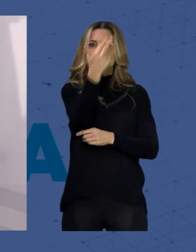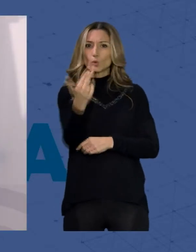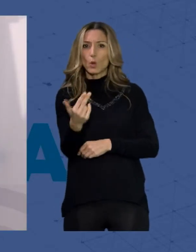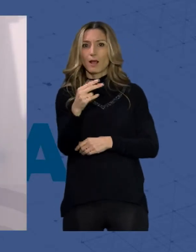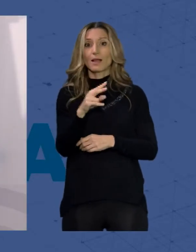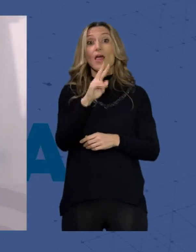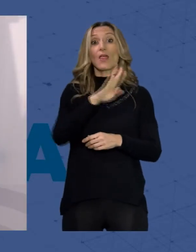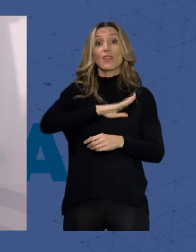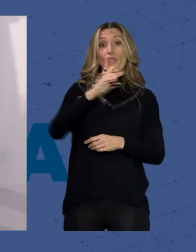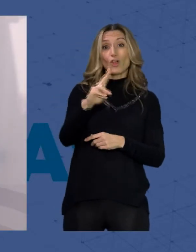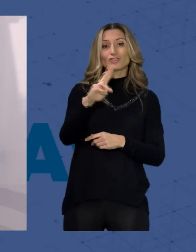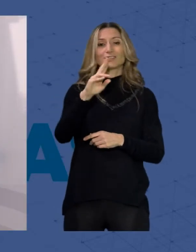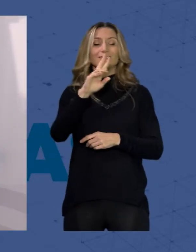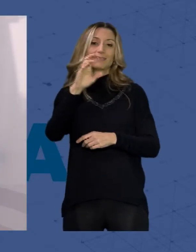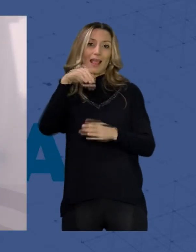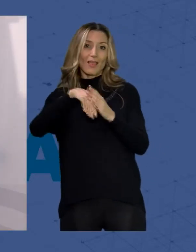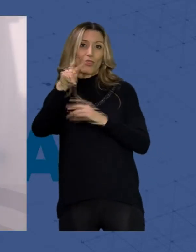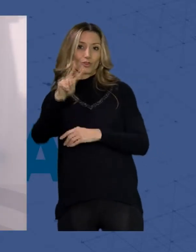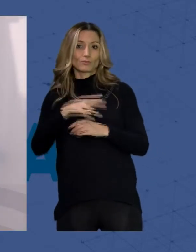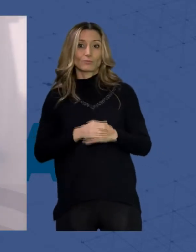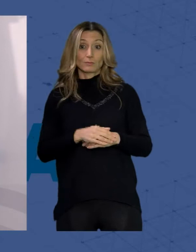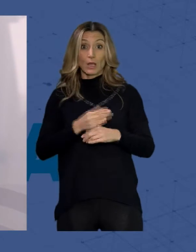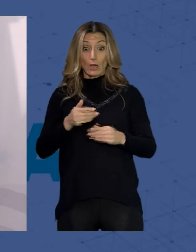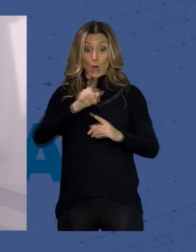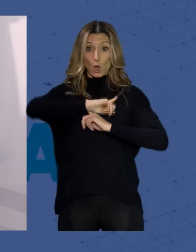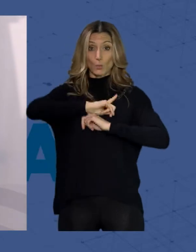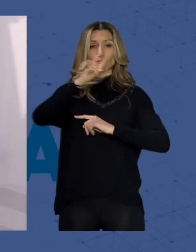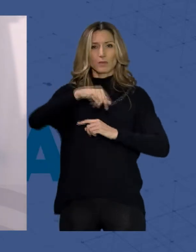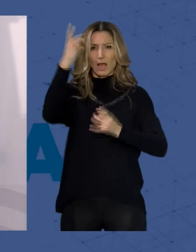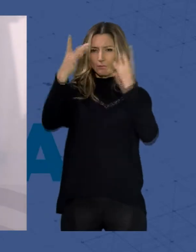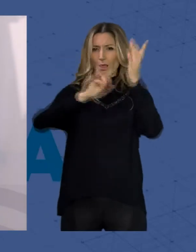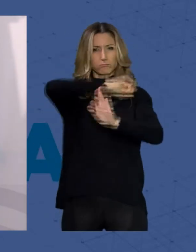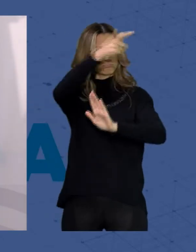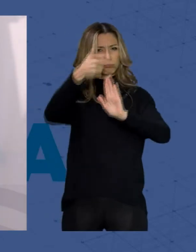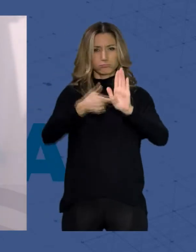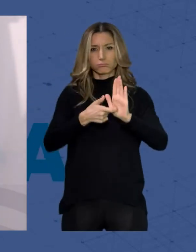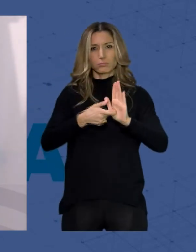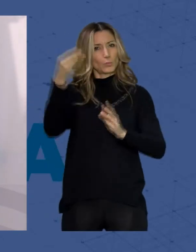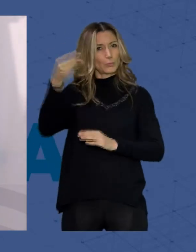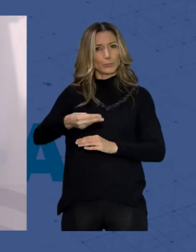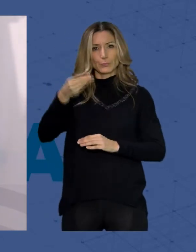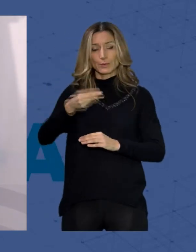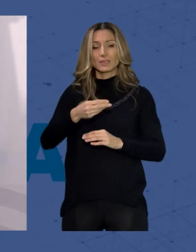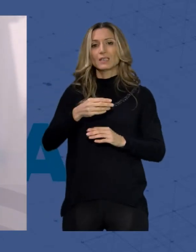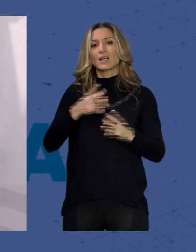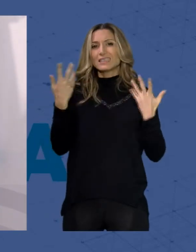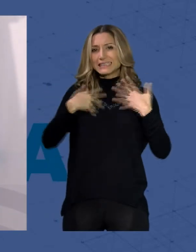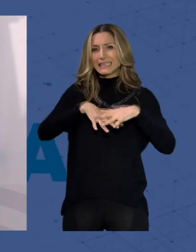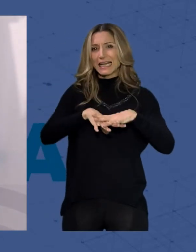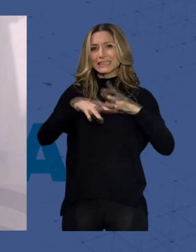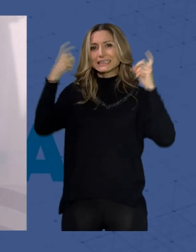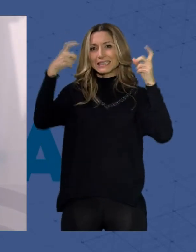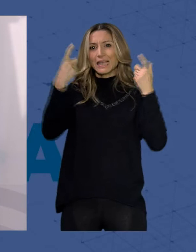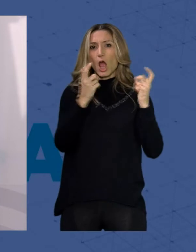En noviembre tenemos un programa de actividades también muy completo, un programa de actividades que intenta integrar a todos los